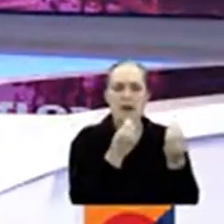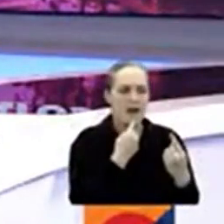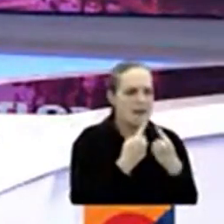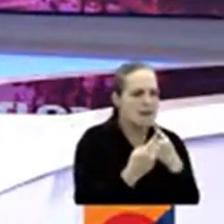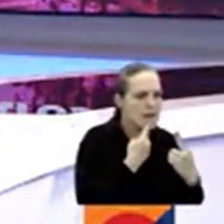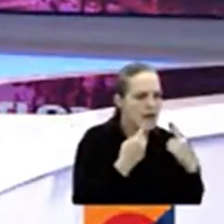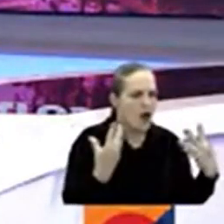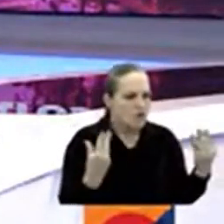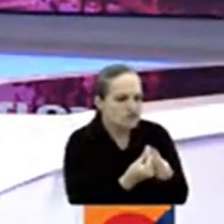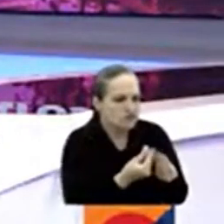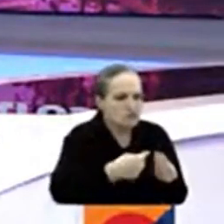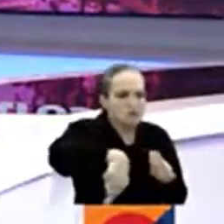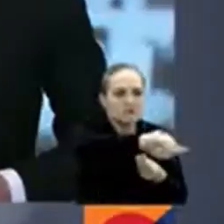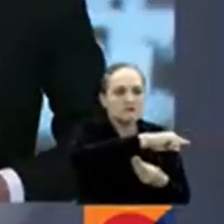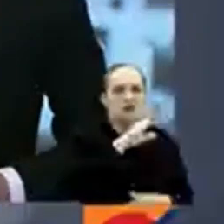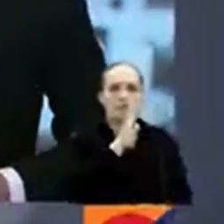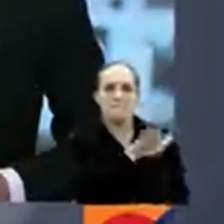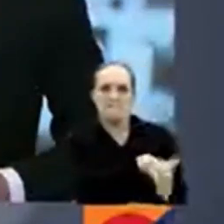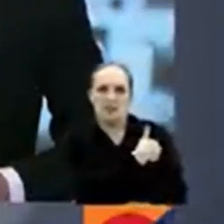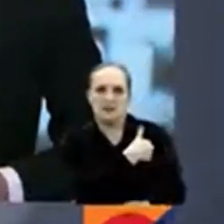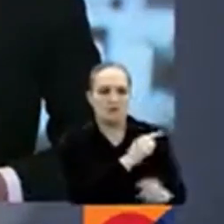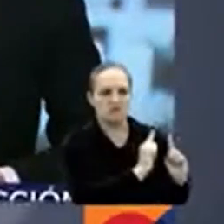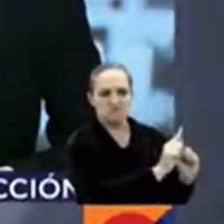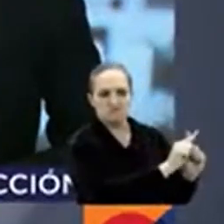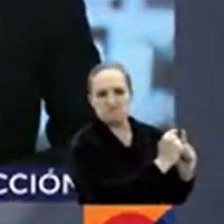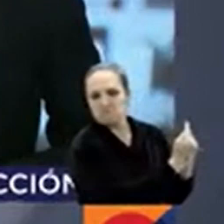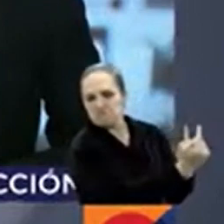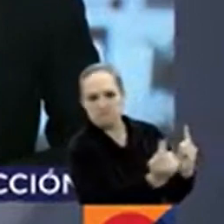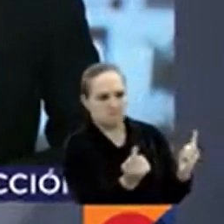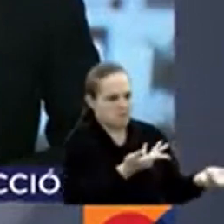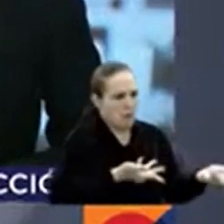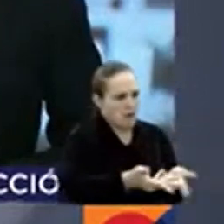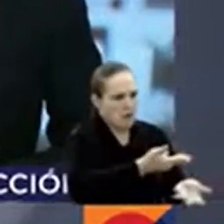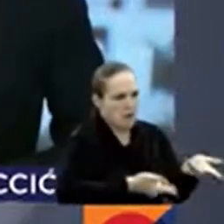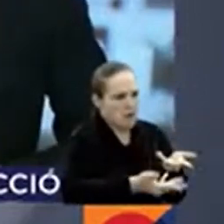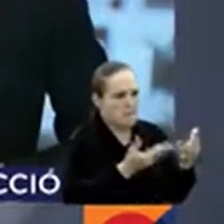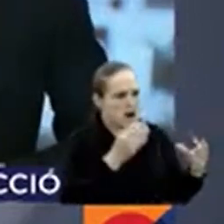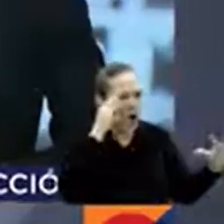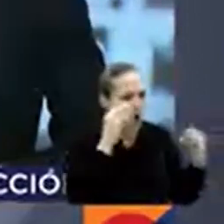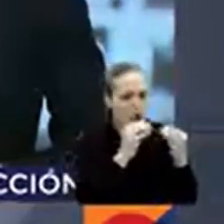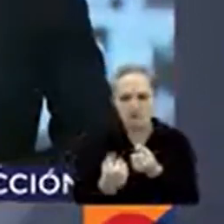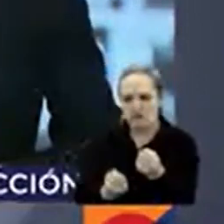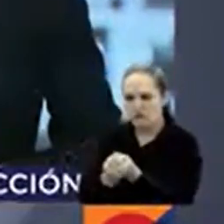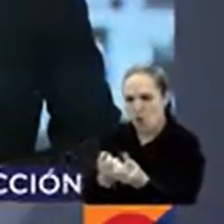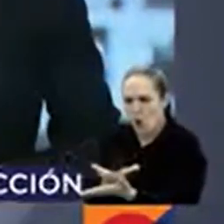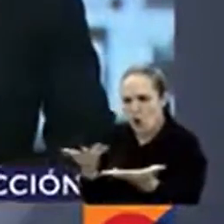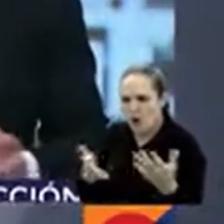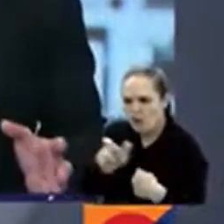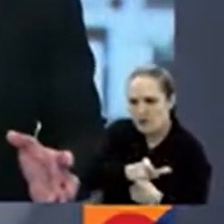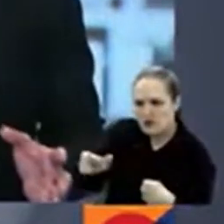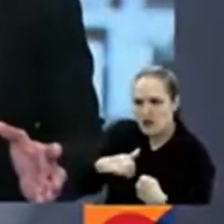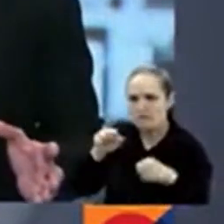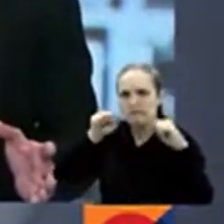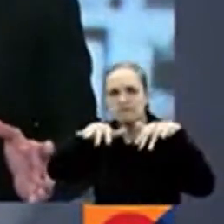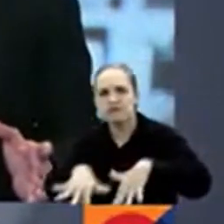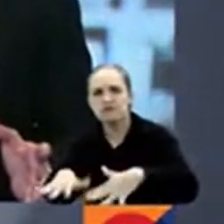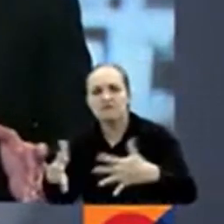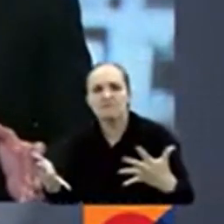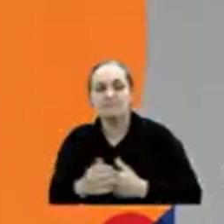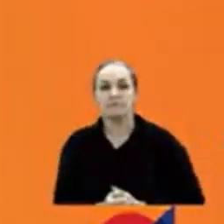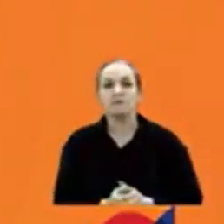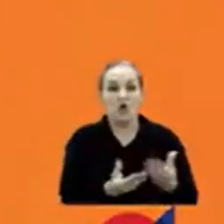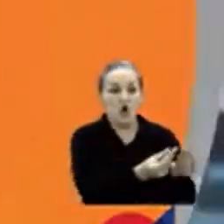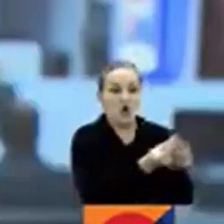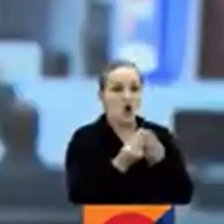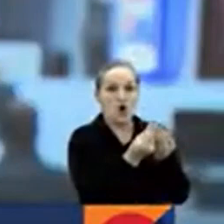anunció algunas medidas. John López, buenas noches. ¿Cuáles fueron las conclusiones de la reunión? Hola Carlos, buenas noches. este consejo extraordinario de